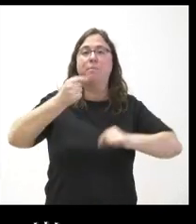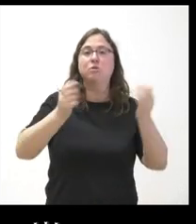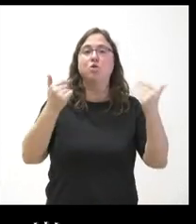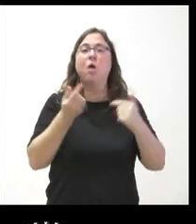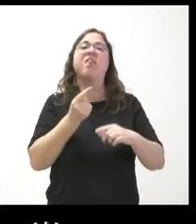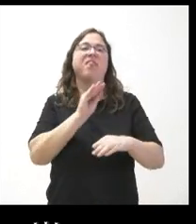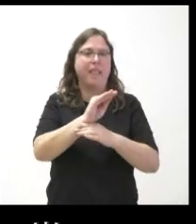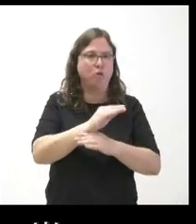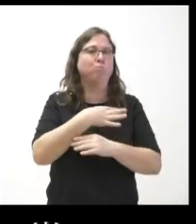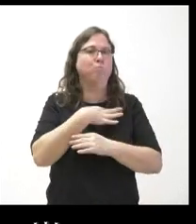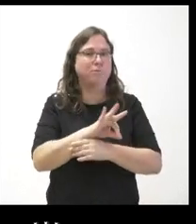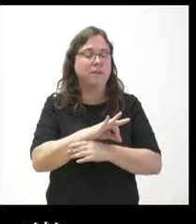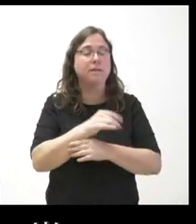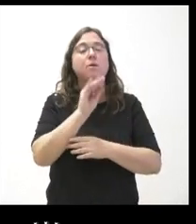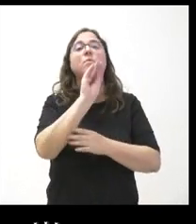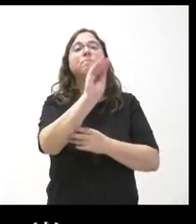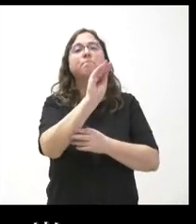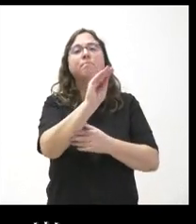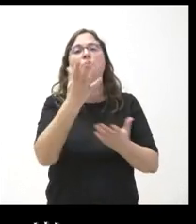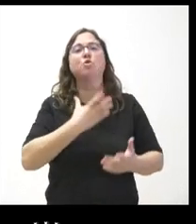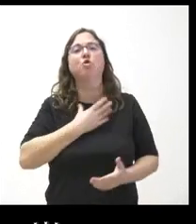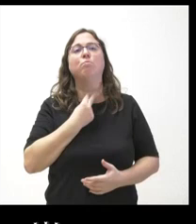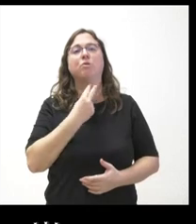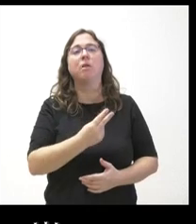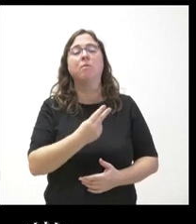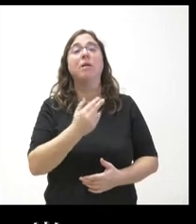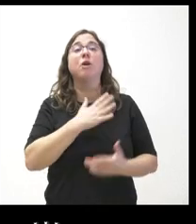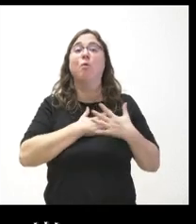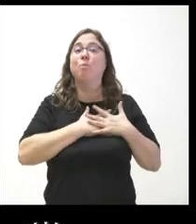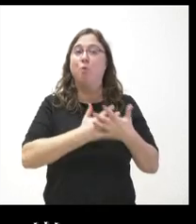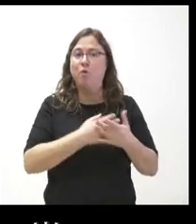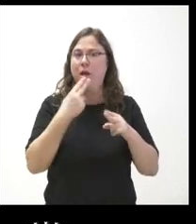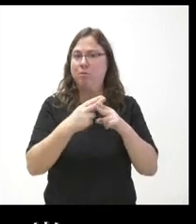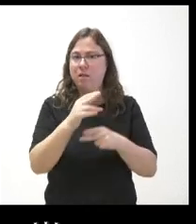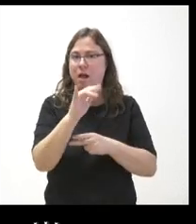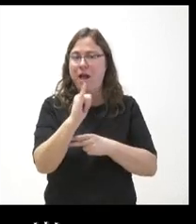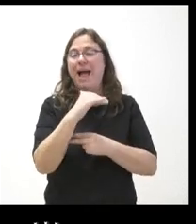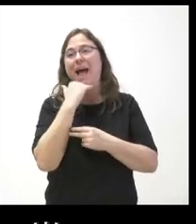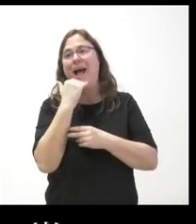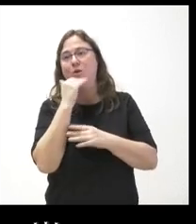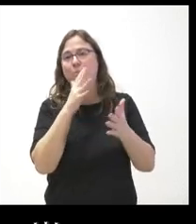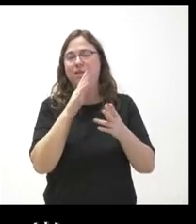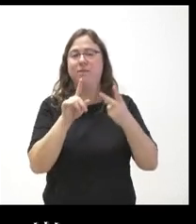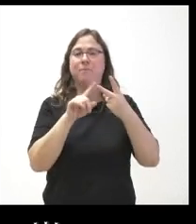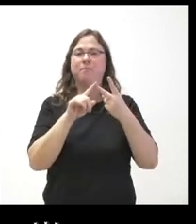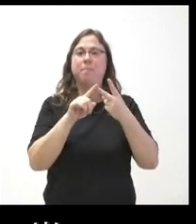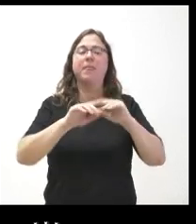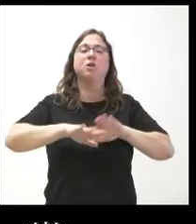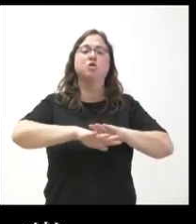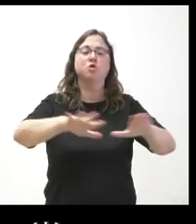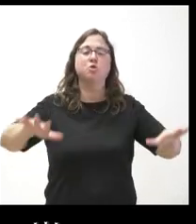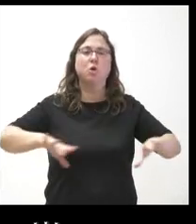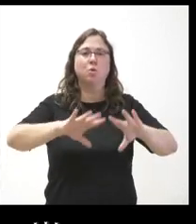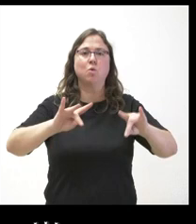iniciar la obra entonces preguntarle al portavoz de la Junta si hay esa voluntad política algo parecido pasa con el suelo industrial en